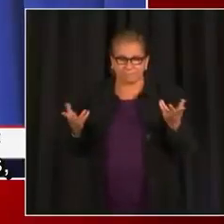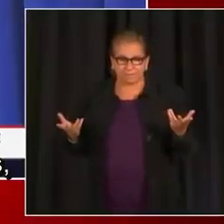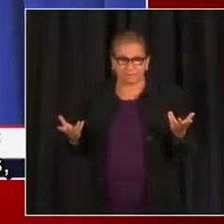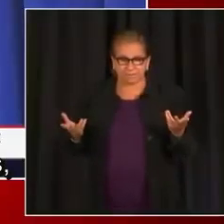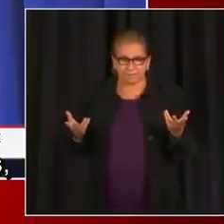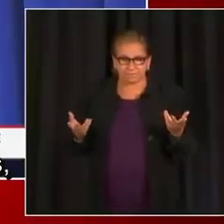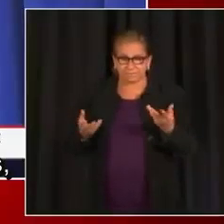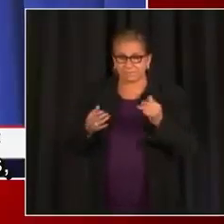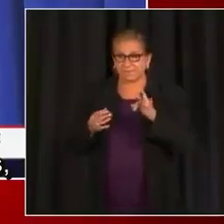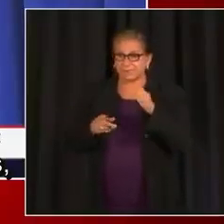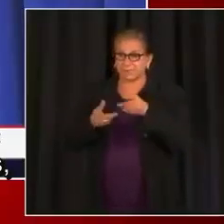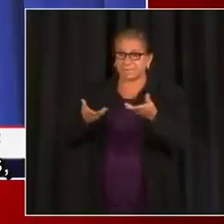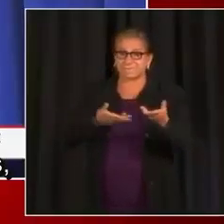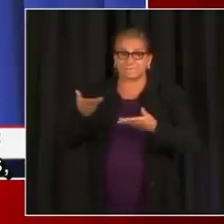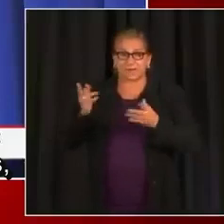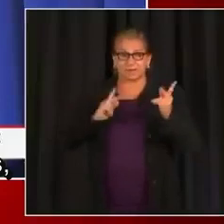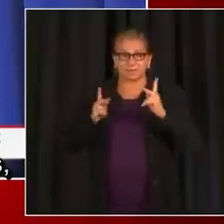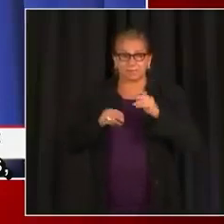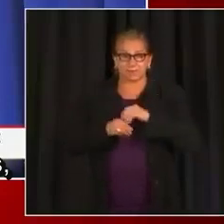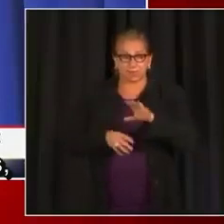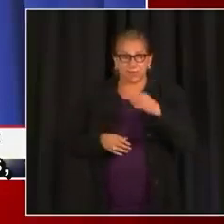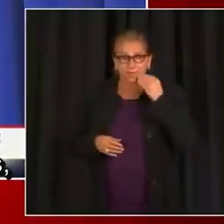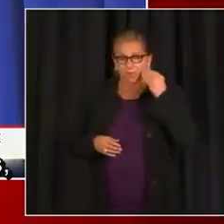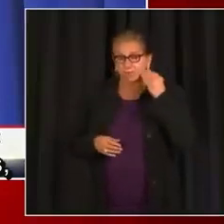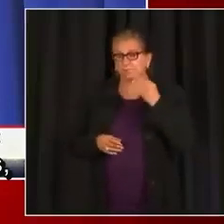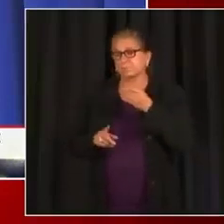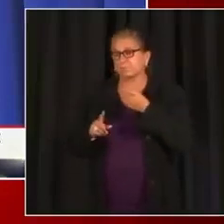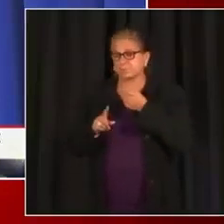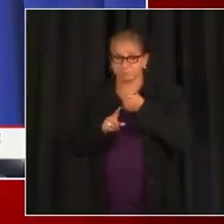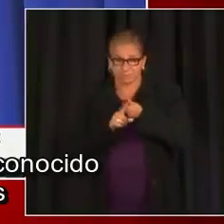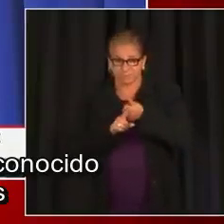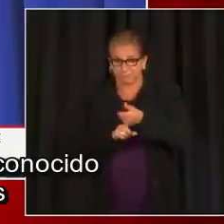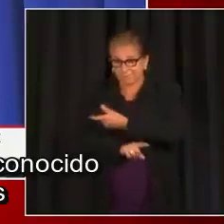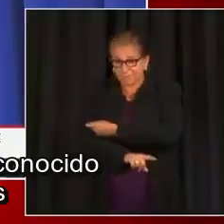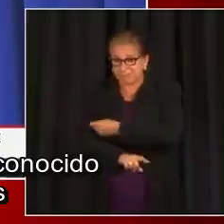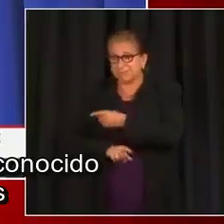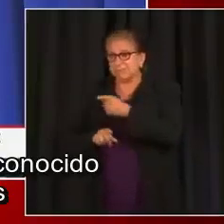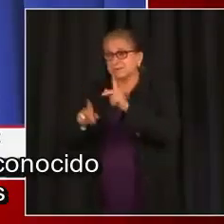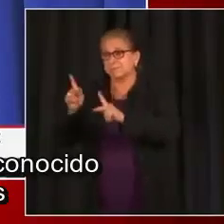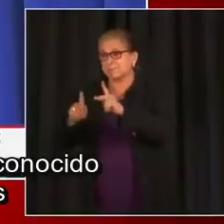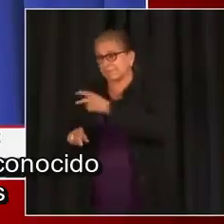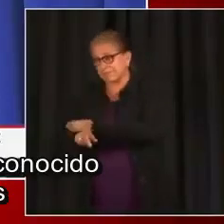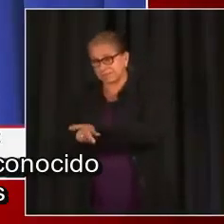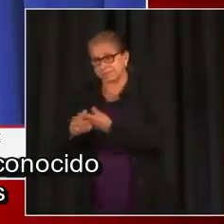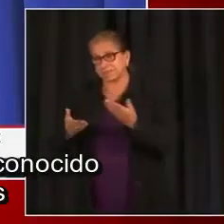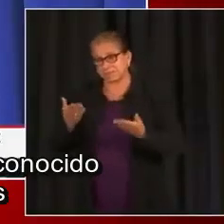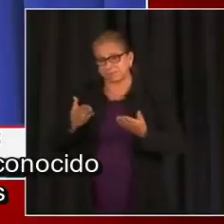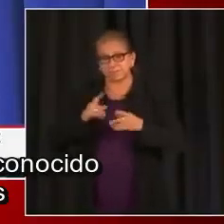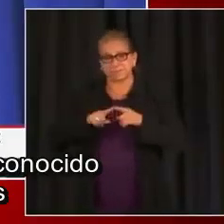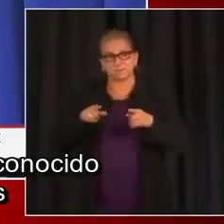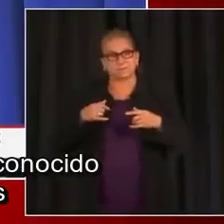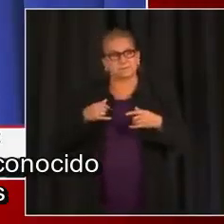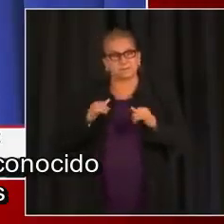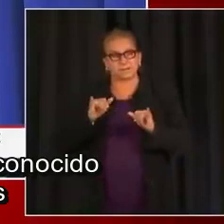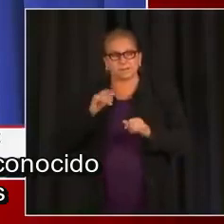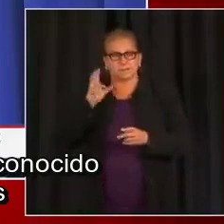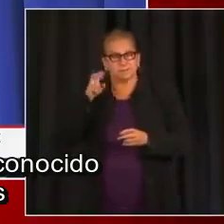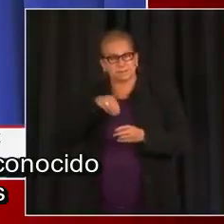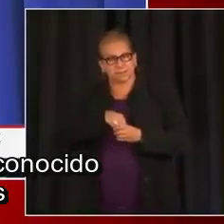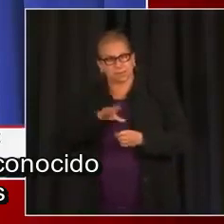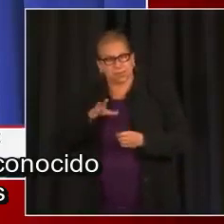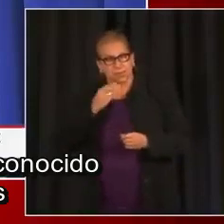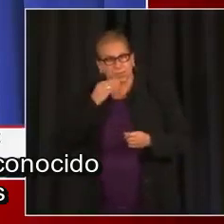casa. Y también si tienen invitados dentro de su casa, cuyo estatus de vacunación es desconocido, que han